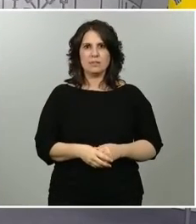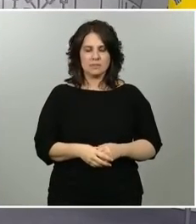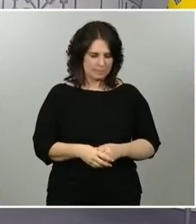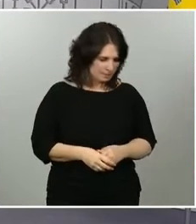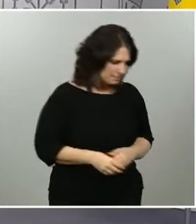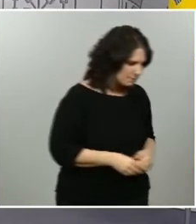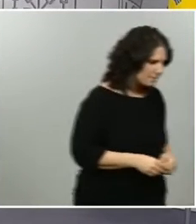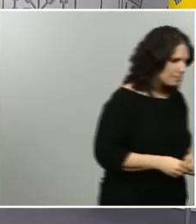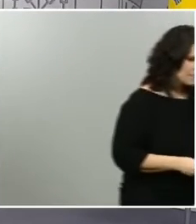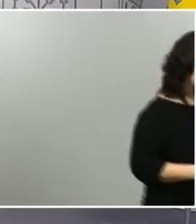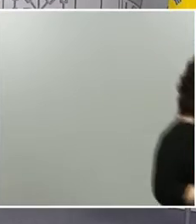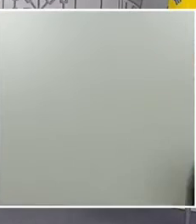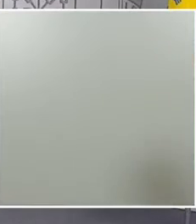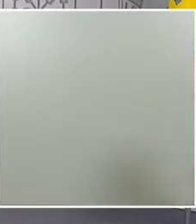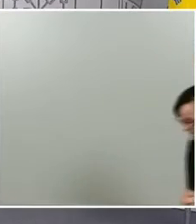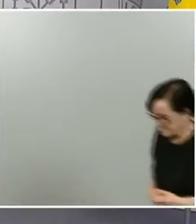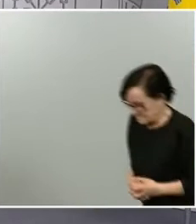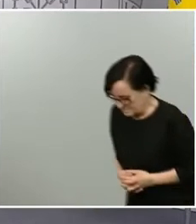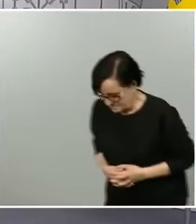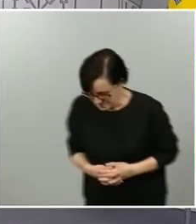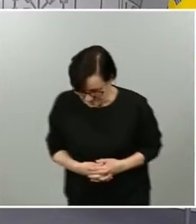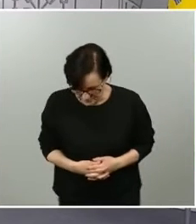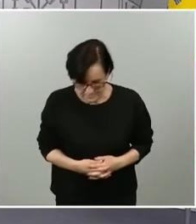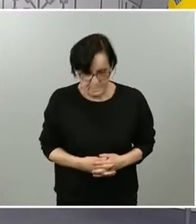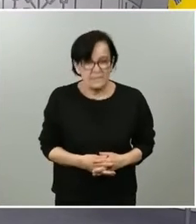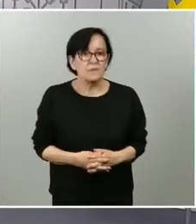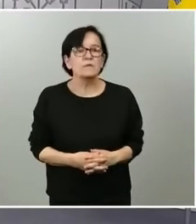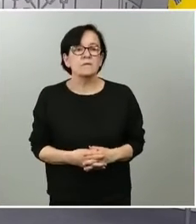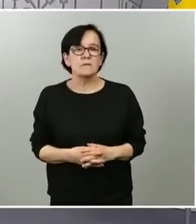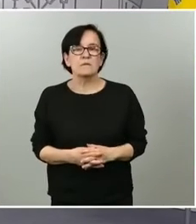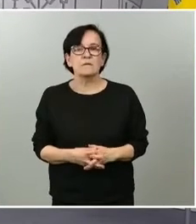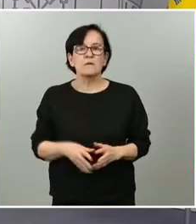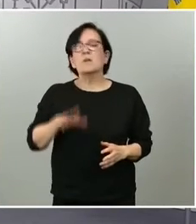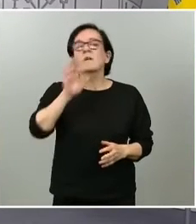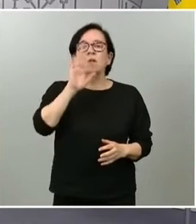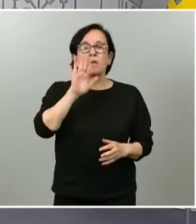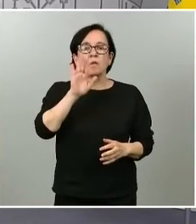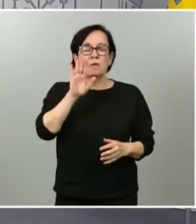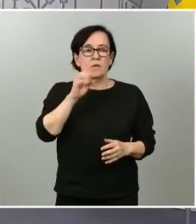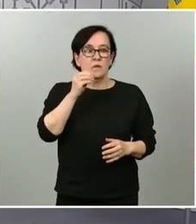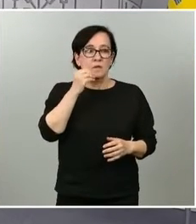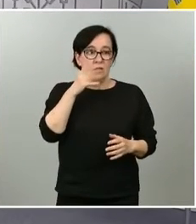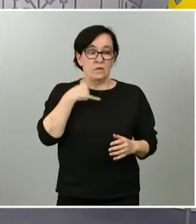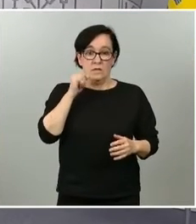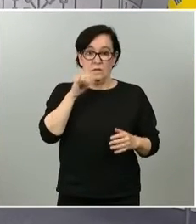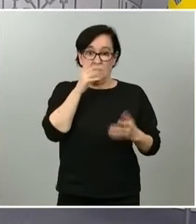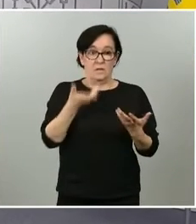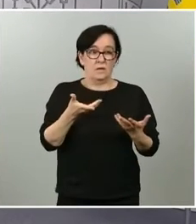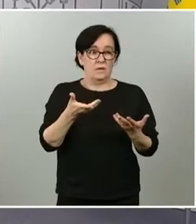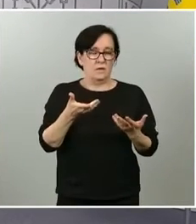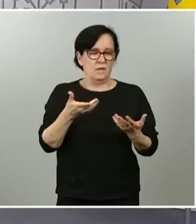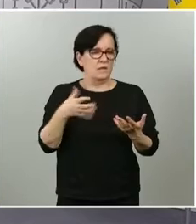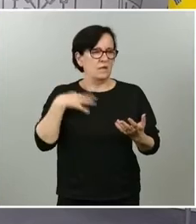¿Sí, hola? Sí, hola. Sí, hola. Desde IB3, saliendo a la televisión de la Nacional.